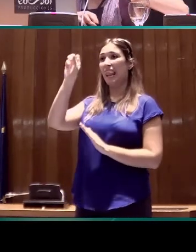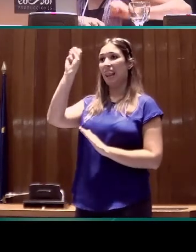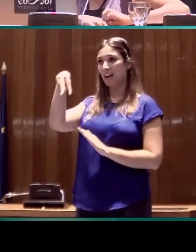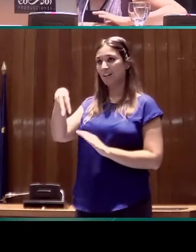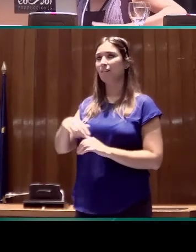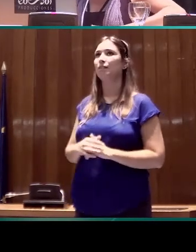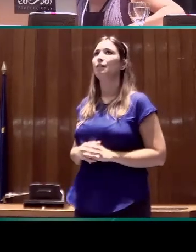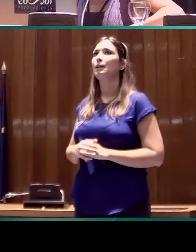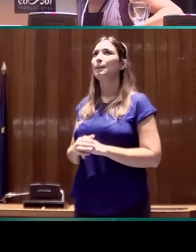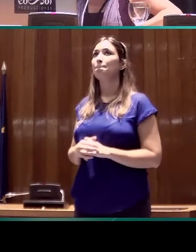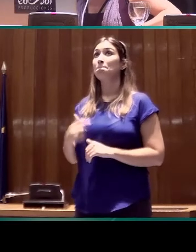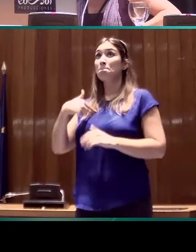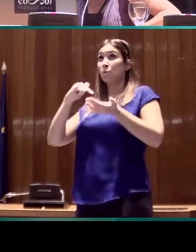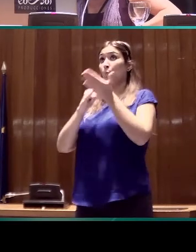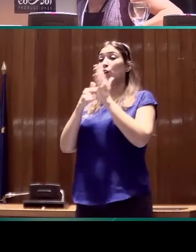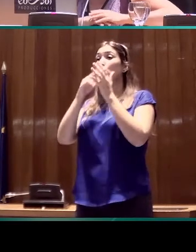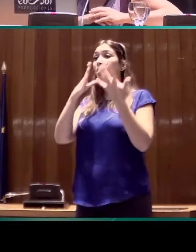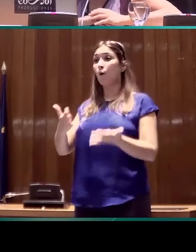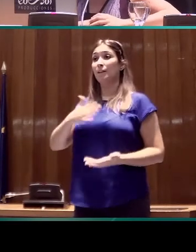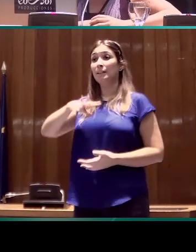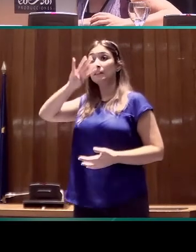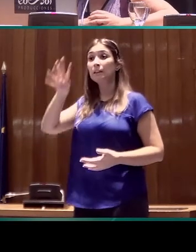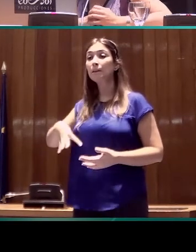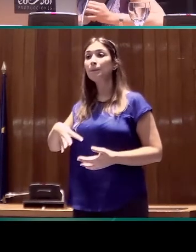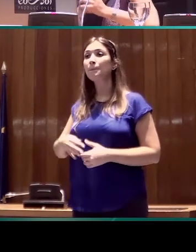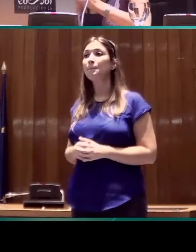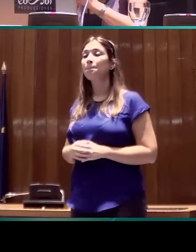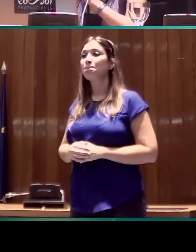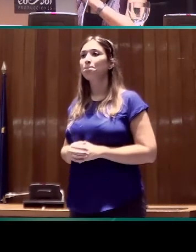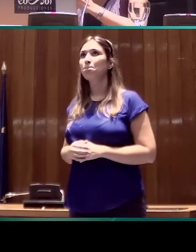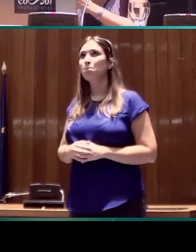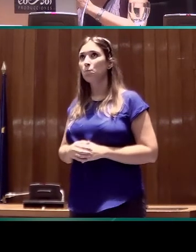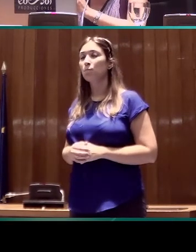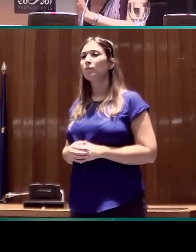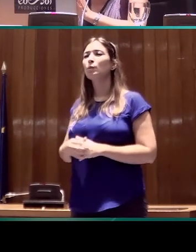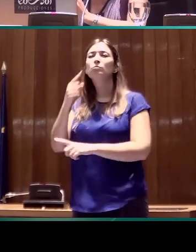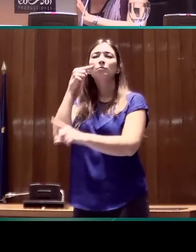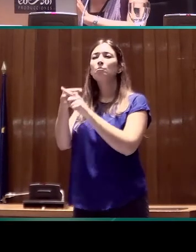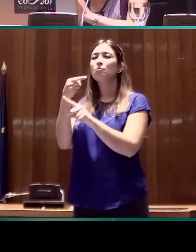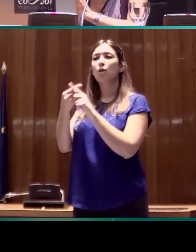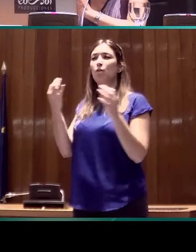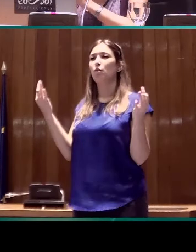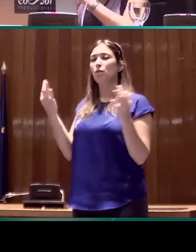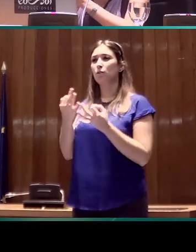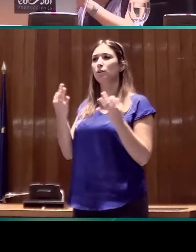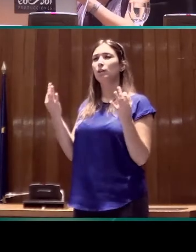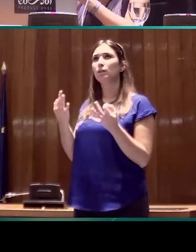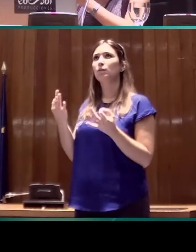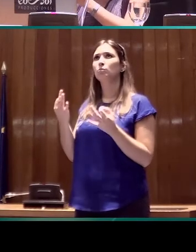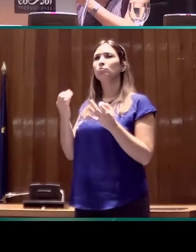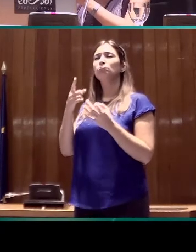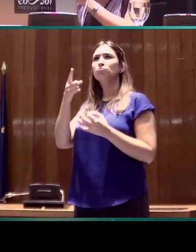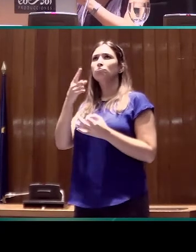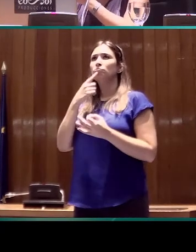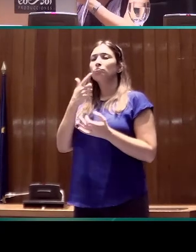El proyecto que tenemos actualmente en Cataluña tiene la ventaja de que puede basarse o puede